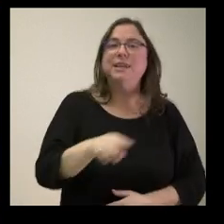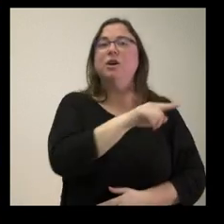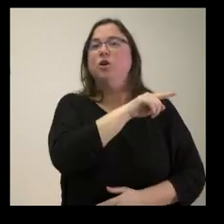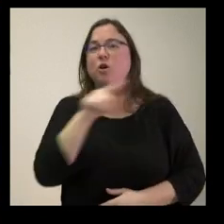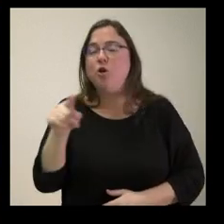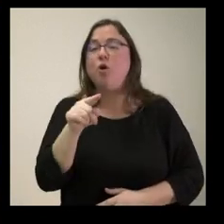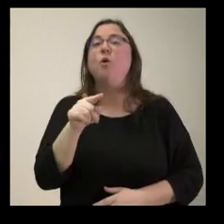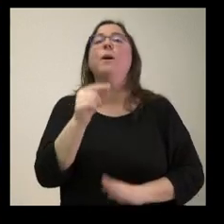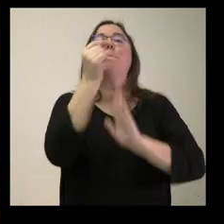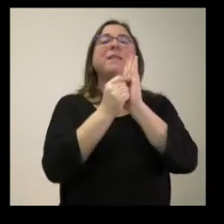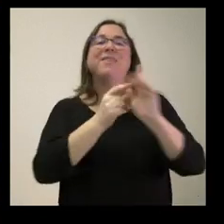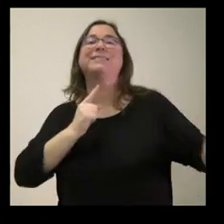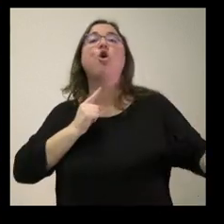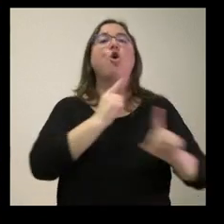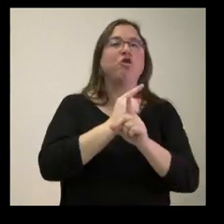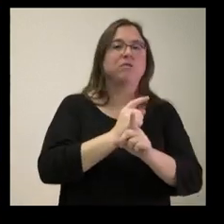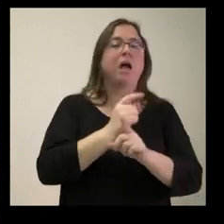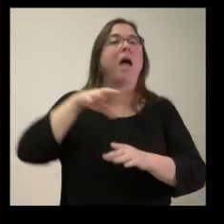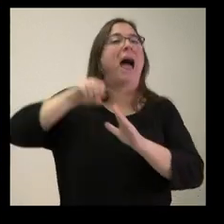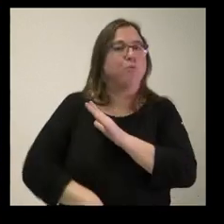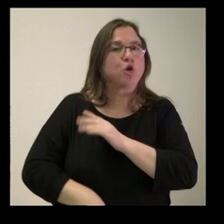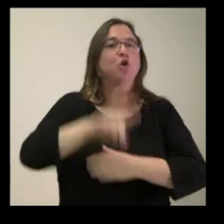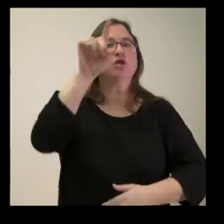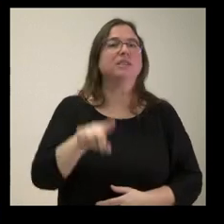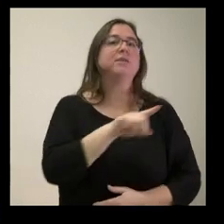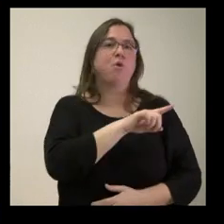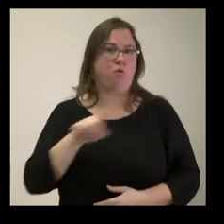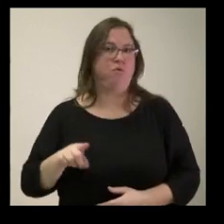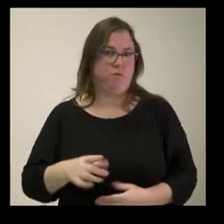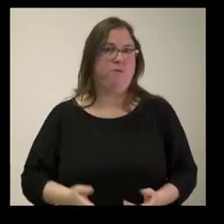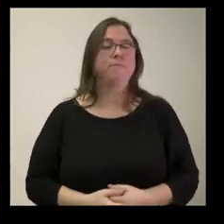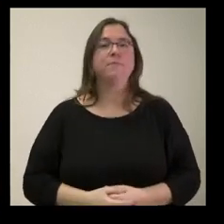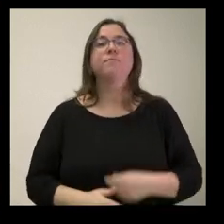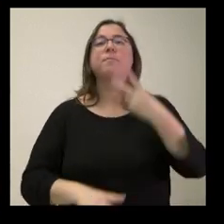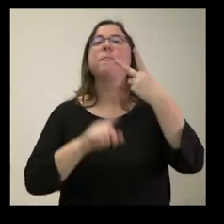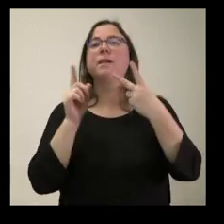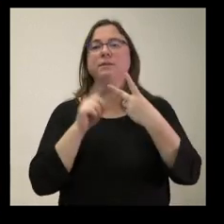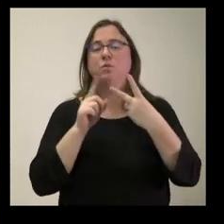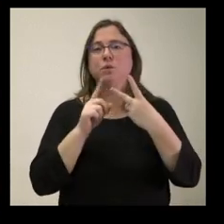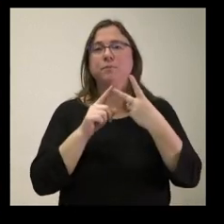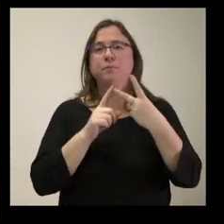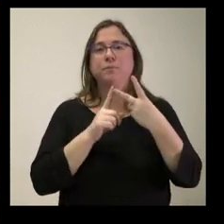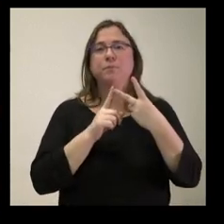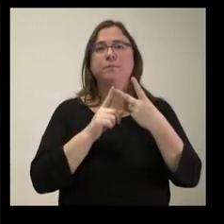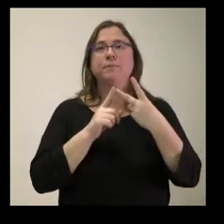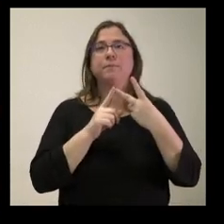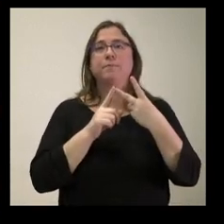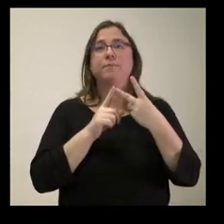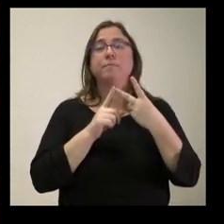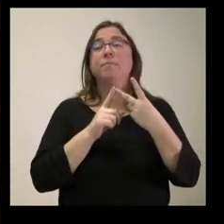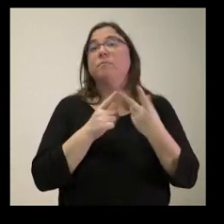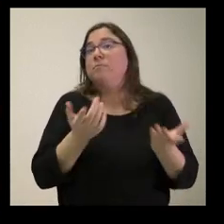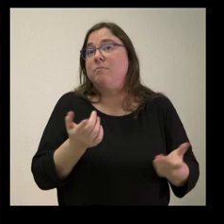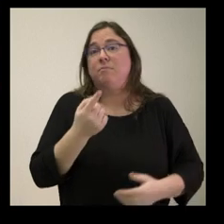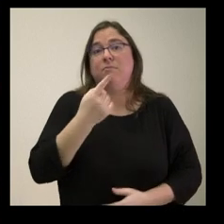aborto? La presión se utilizó y se refirió en varias ocasiones. Y, por otro lado, convencidos ya,